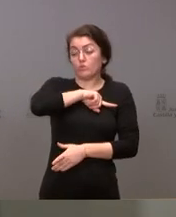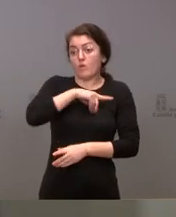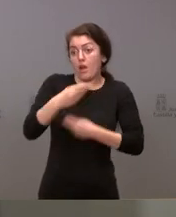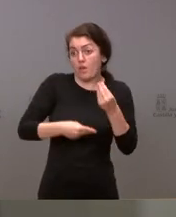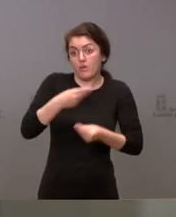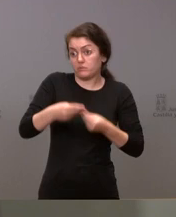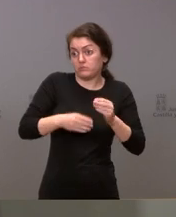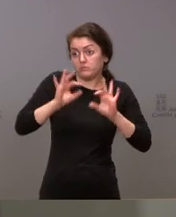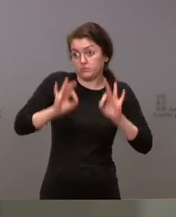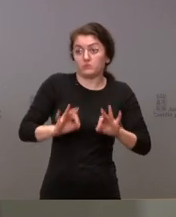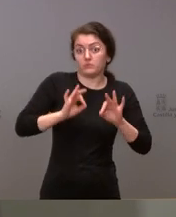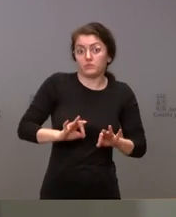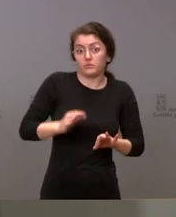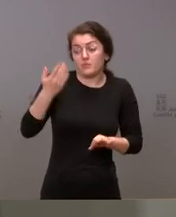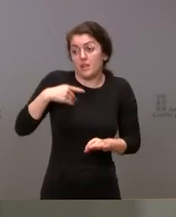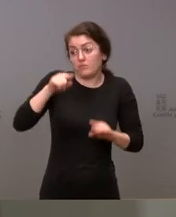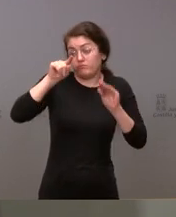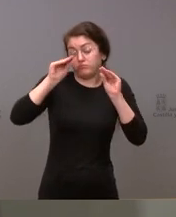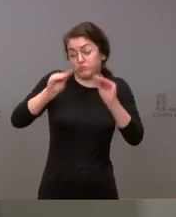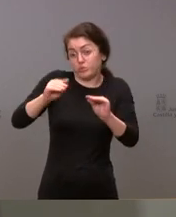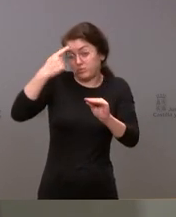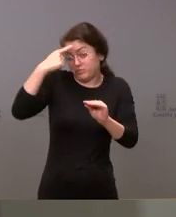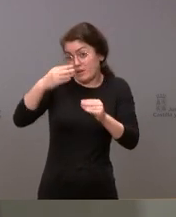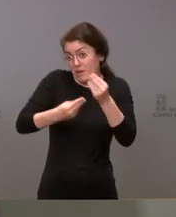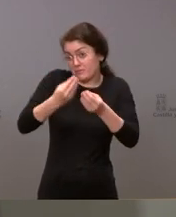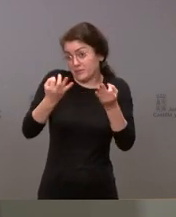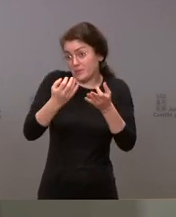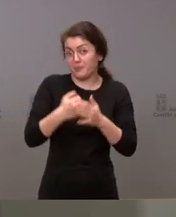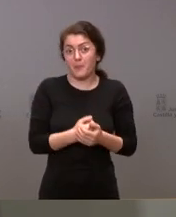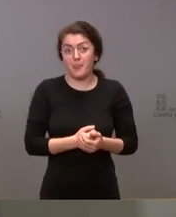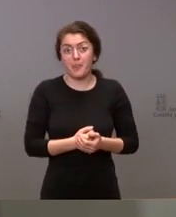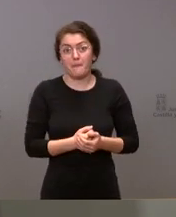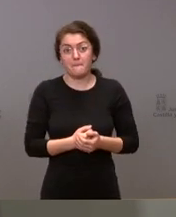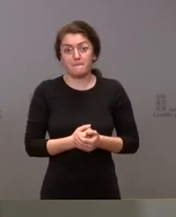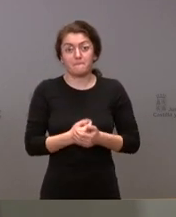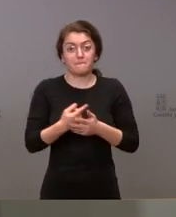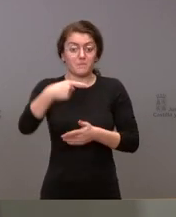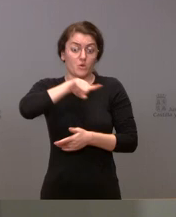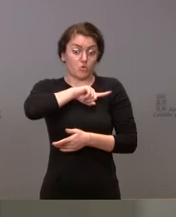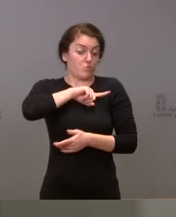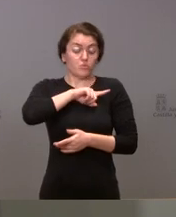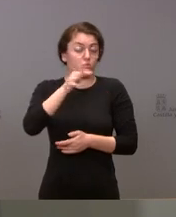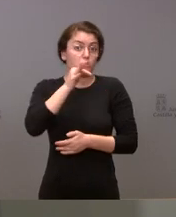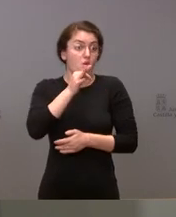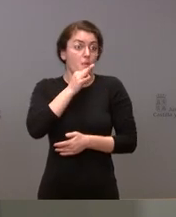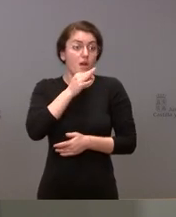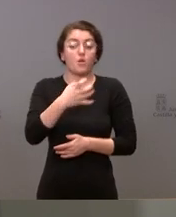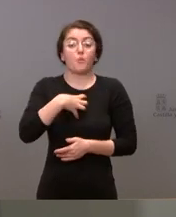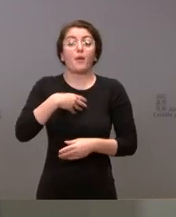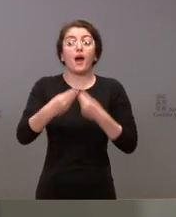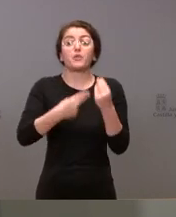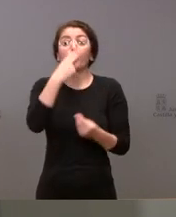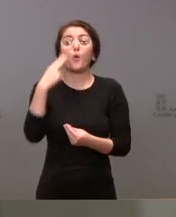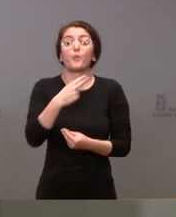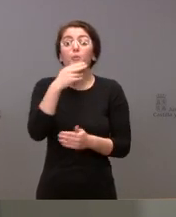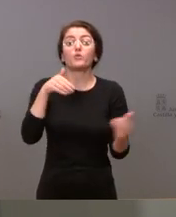y usted puede sacar sus consecuencias y sus conclusiones y esta no es la sala donde nosotros podemos plantear hoy compromisos electorales de